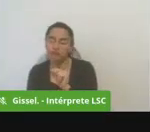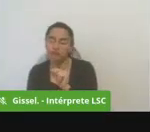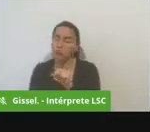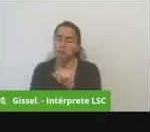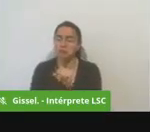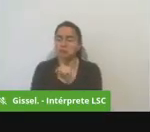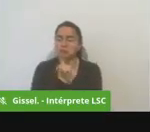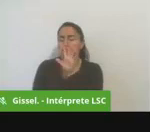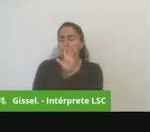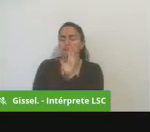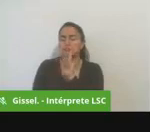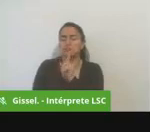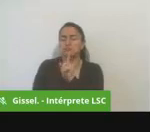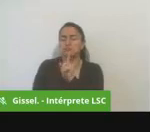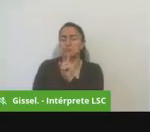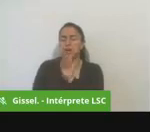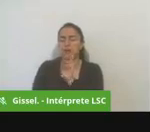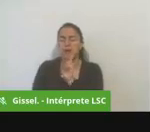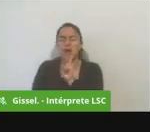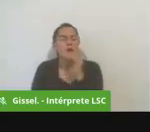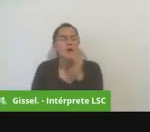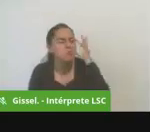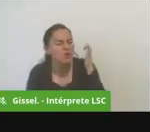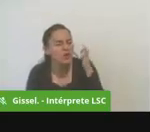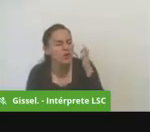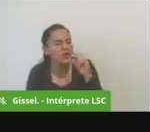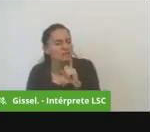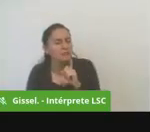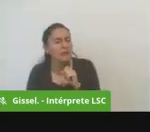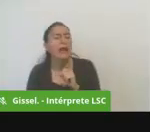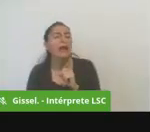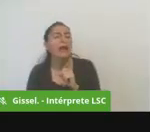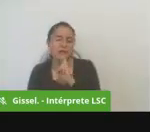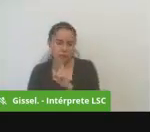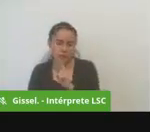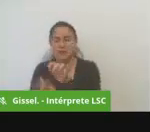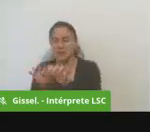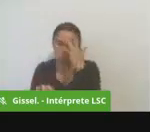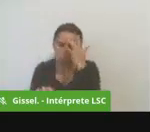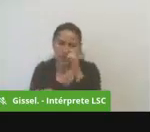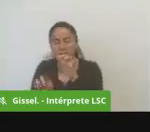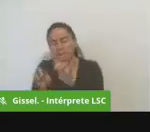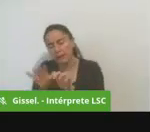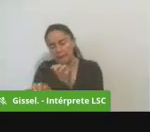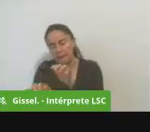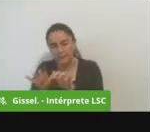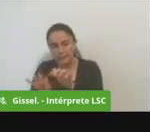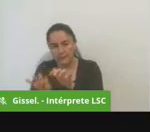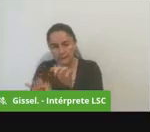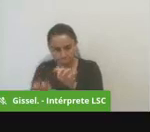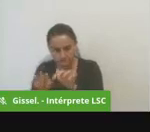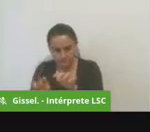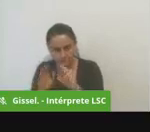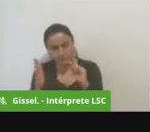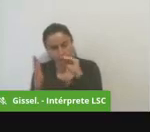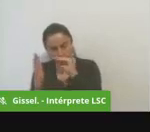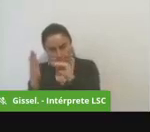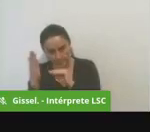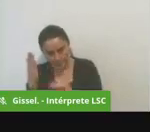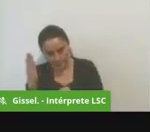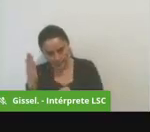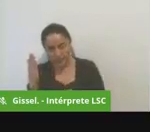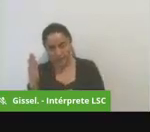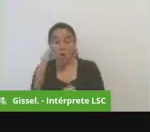y finalmente pues también se autoriza a la moe para presentar esta información a medios de comunicación o no